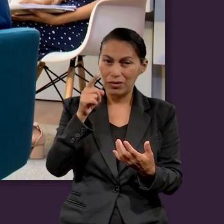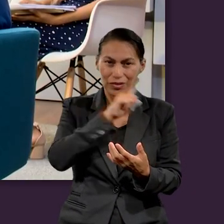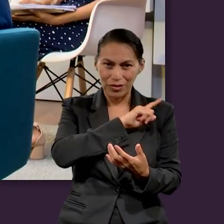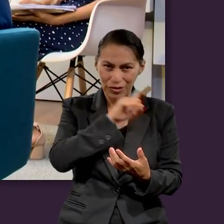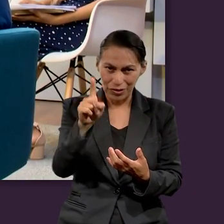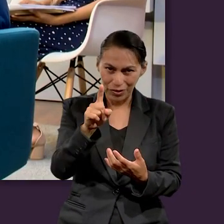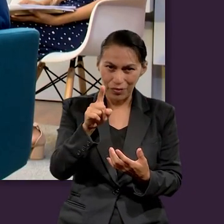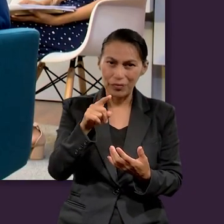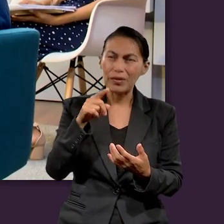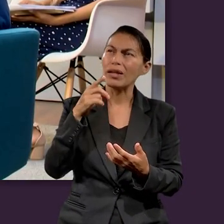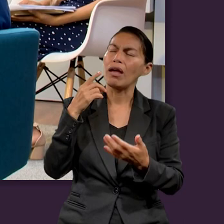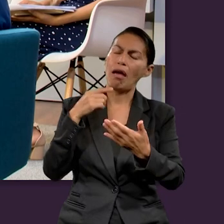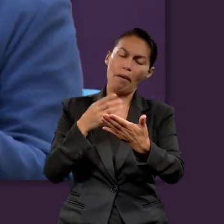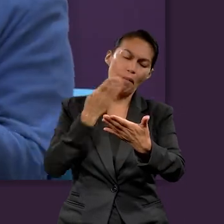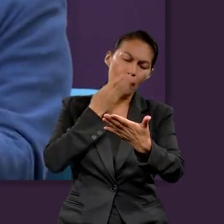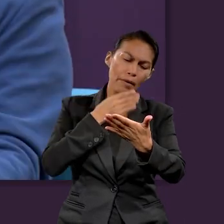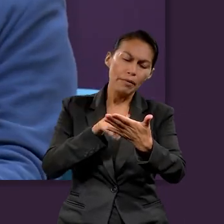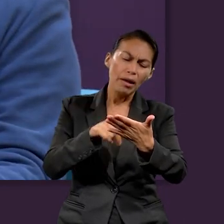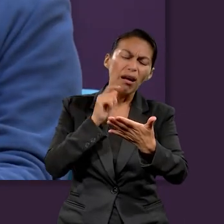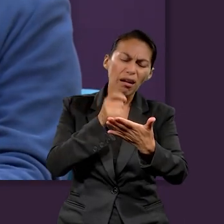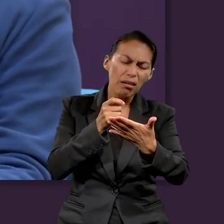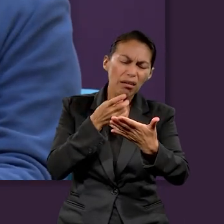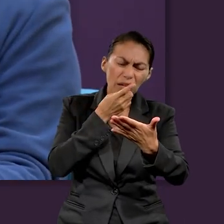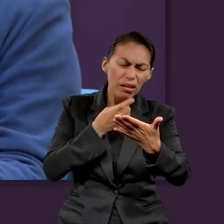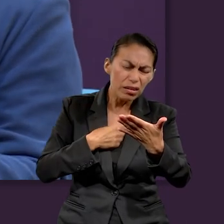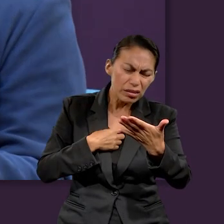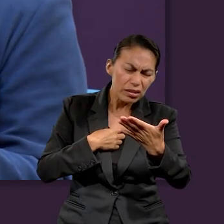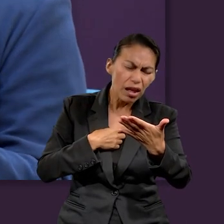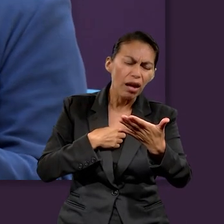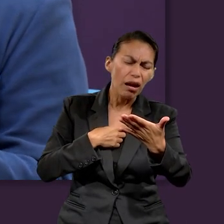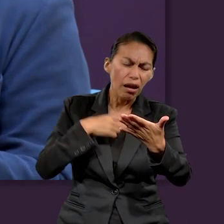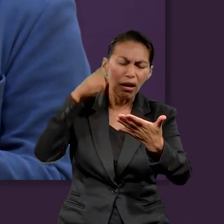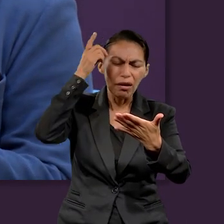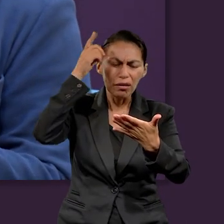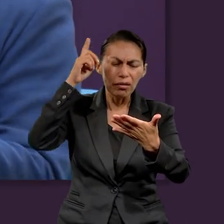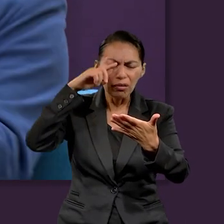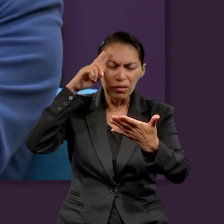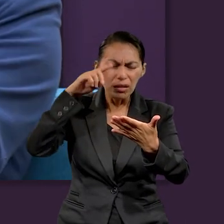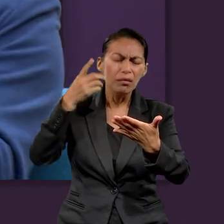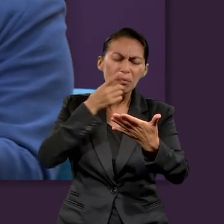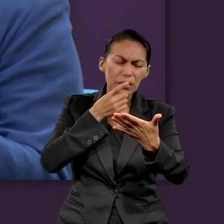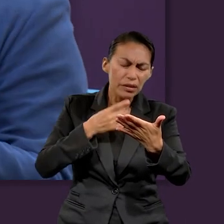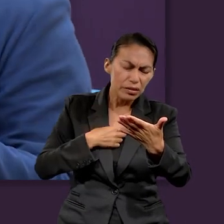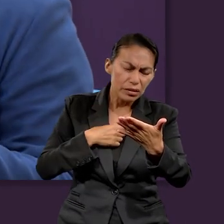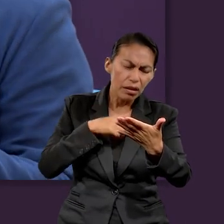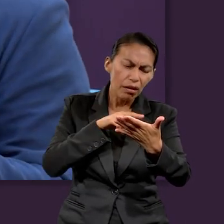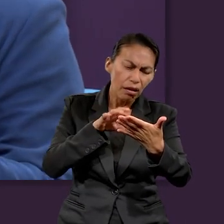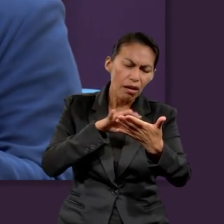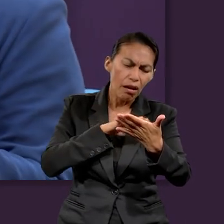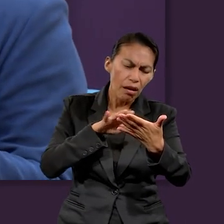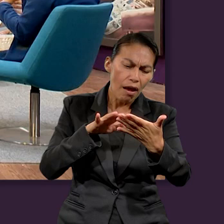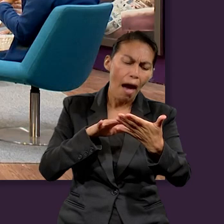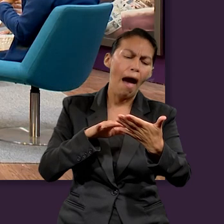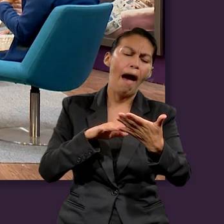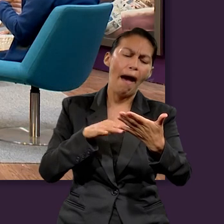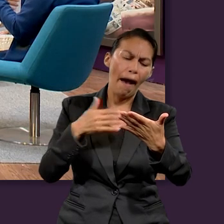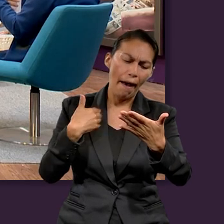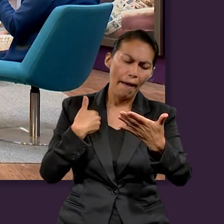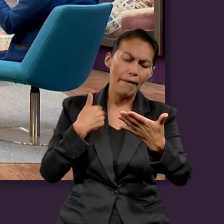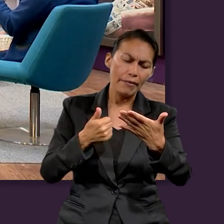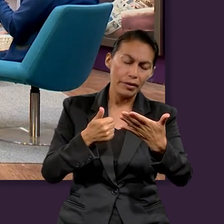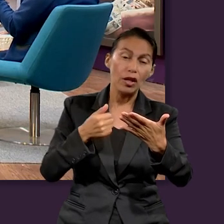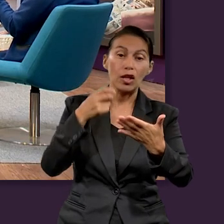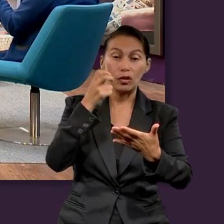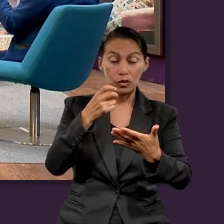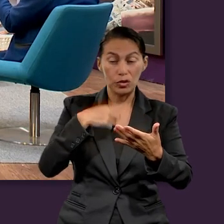sino a través del pensar bíblico. ¿Qué nos dice la palabra de Dios? ¿Será que lo que estoy haciendo es correcto? ¿Será que el camino que estoy siguiendo